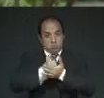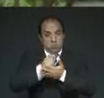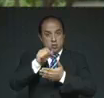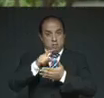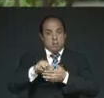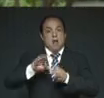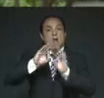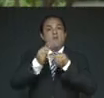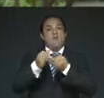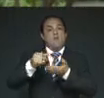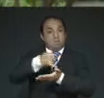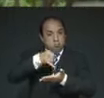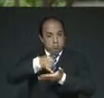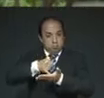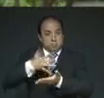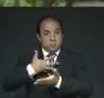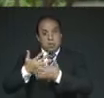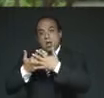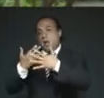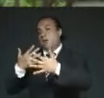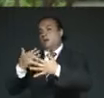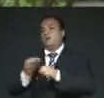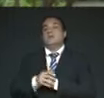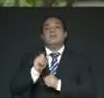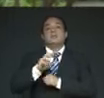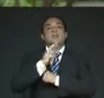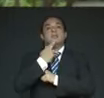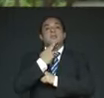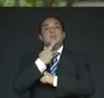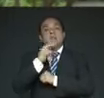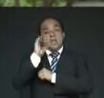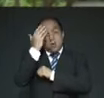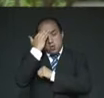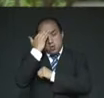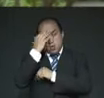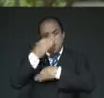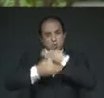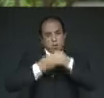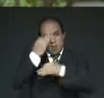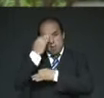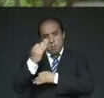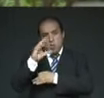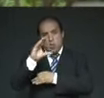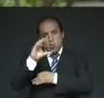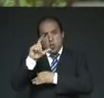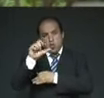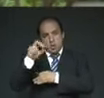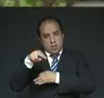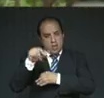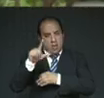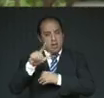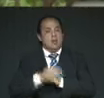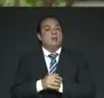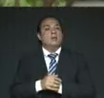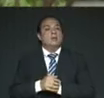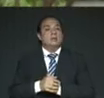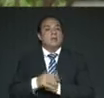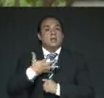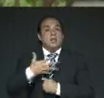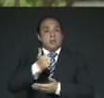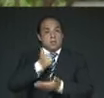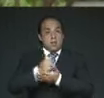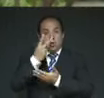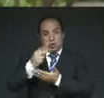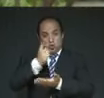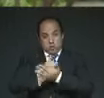isleña. Sirve también recordar que durante todo el periodo llamado colonial, esta ciudad fue también siempre dos ciudades